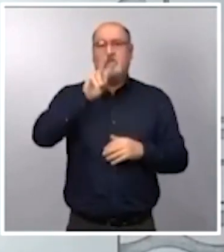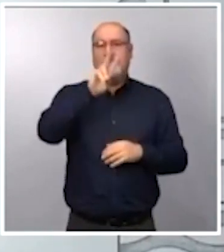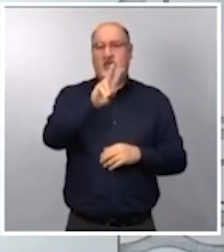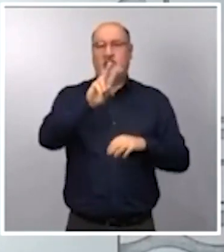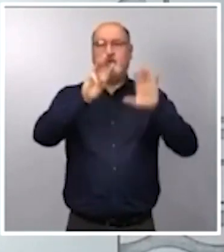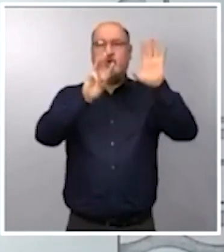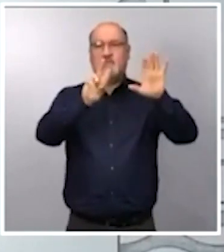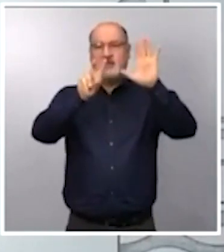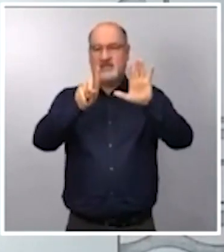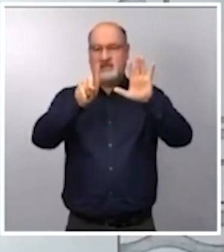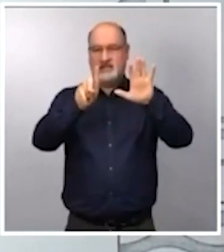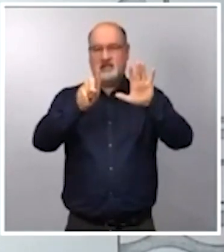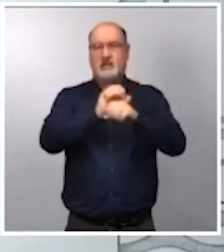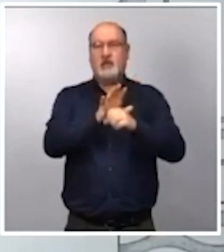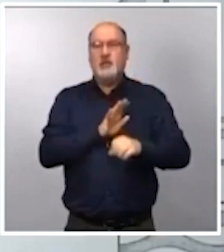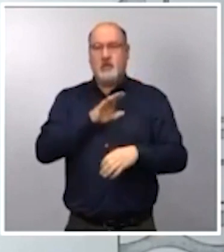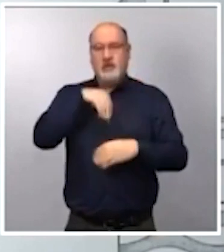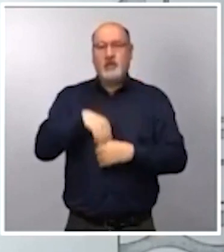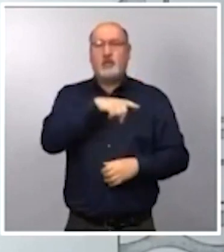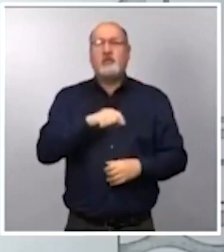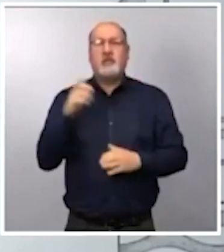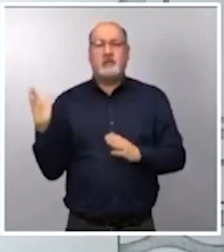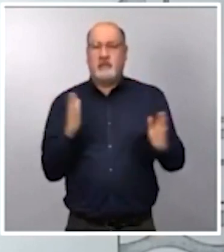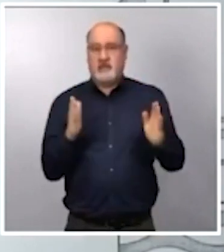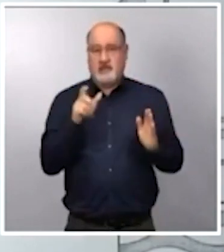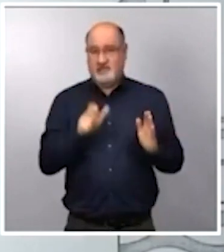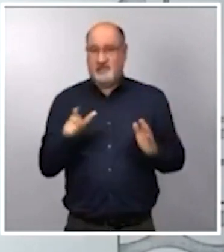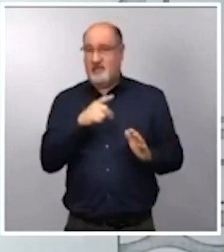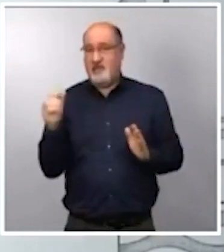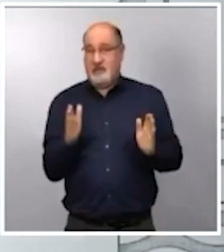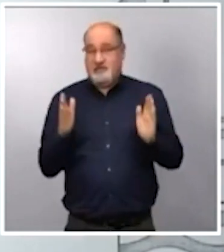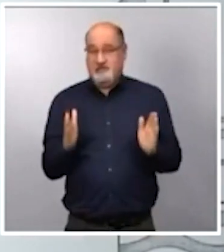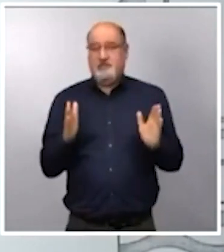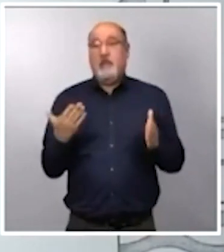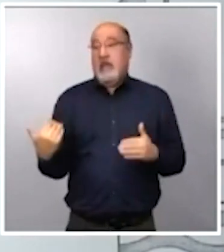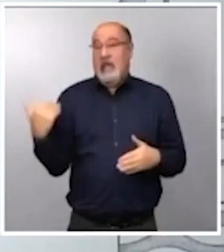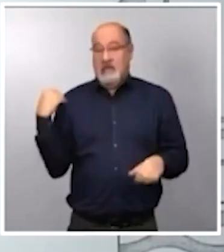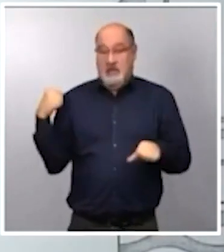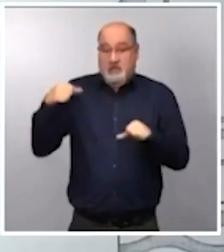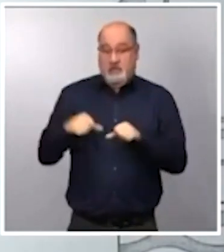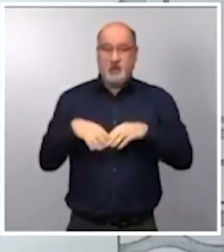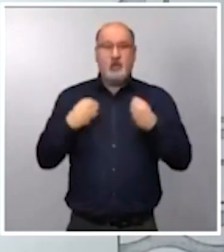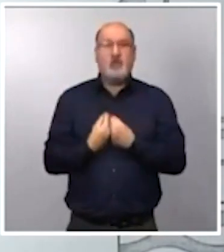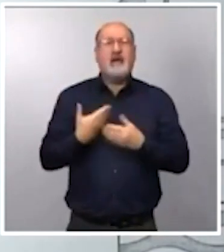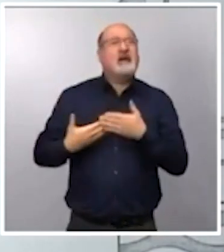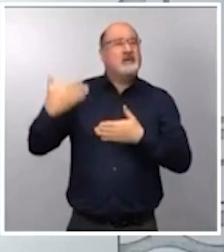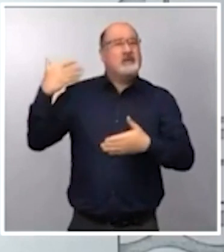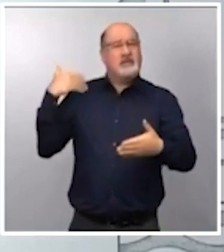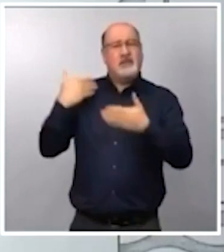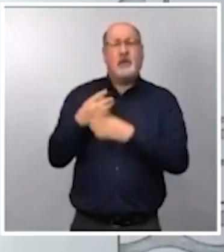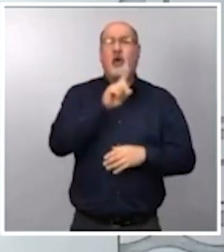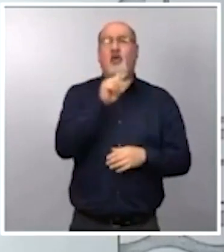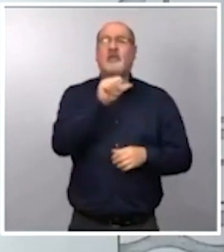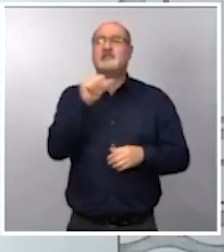casos por 100.000 habitantes. Ayer fue el primer día que, tras 11 semanas consecutivas, la incidencia